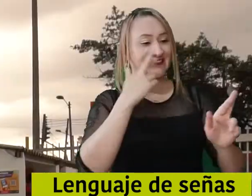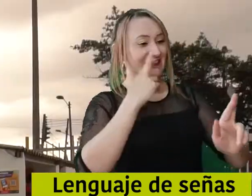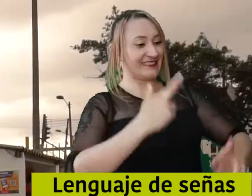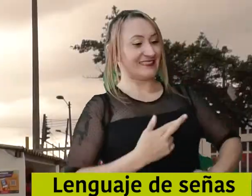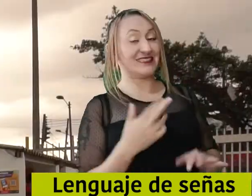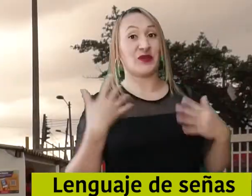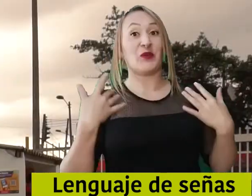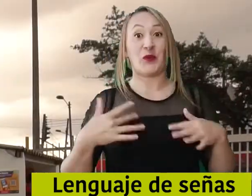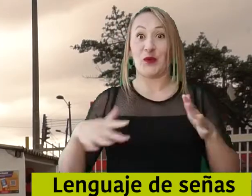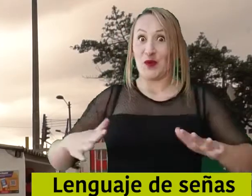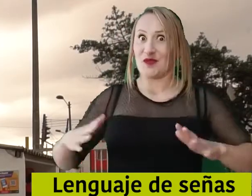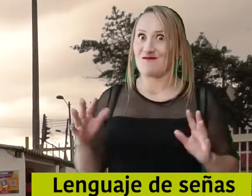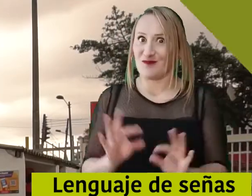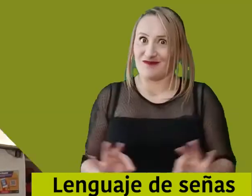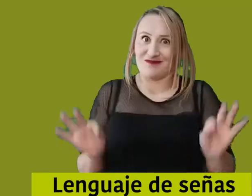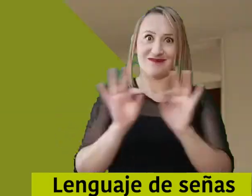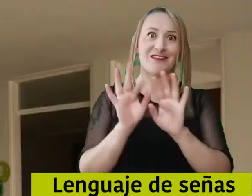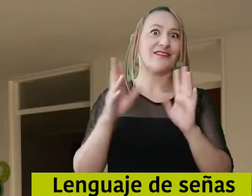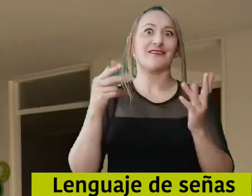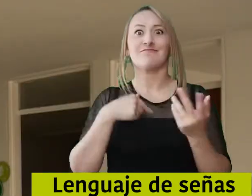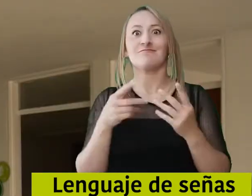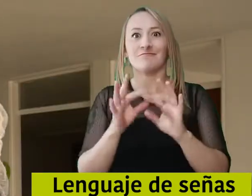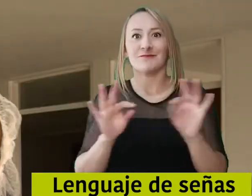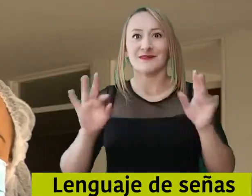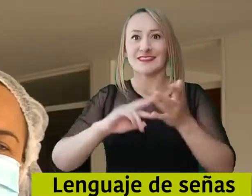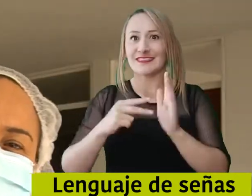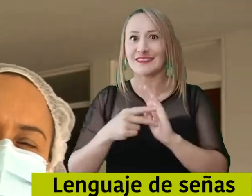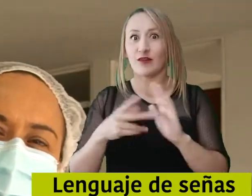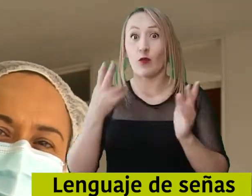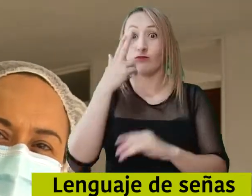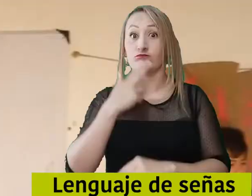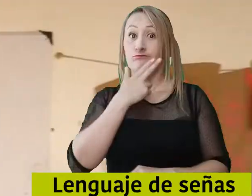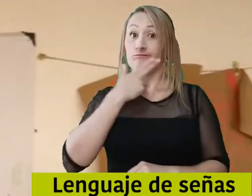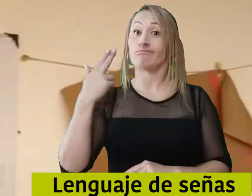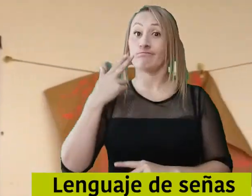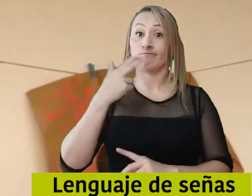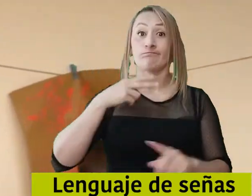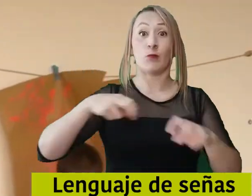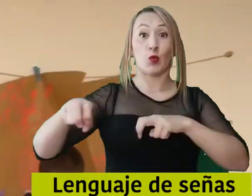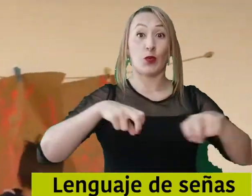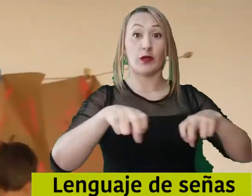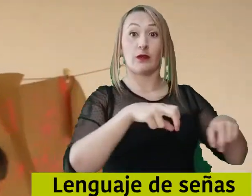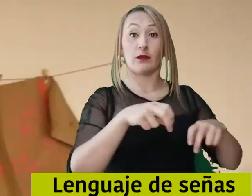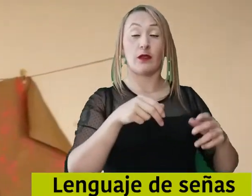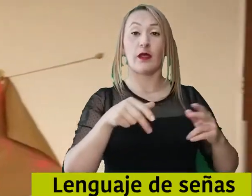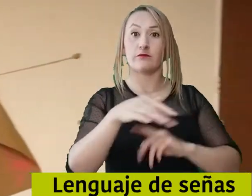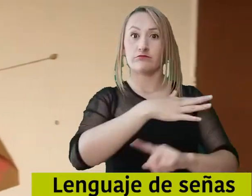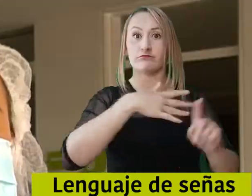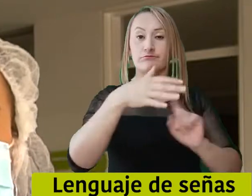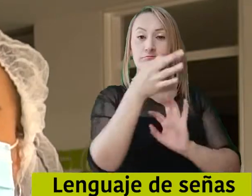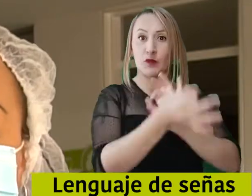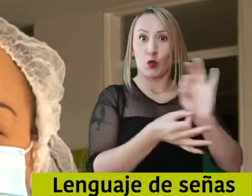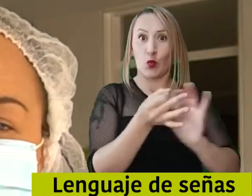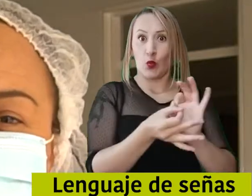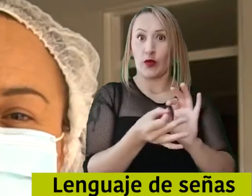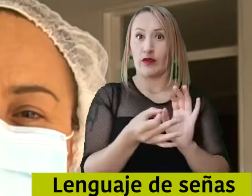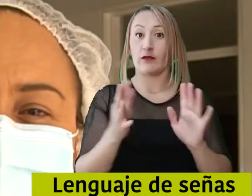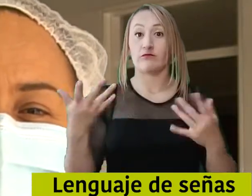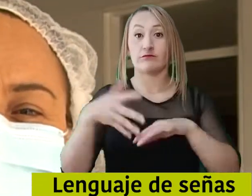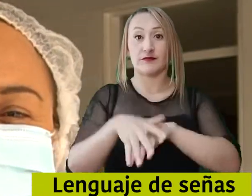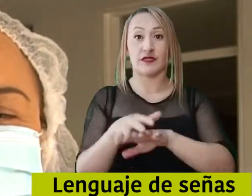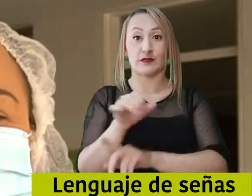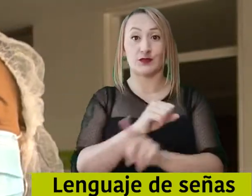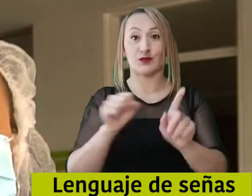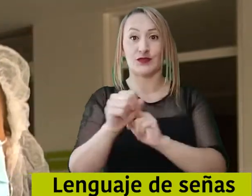sostenible por parte de Interacción Social. Nosotros hacemos la actividad con los niños de movilidad sostenible. Lo que buscamos es